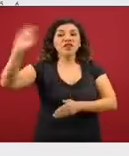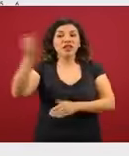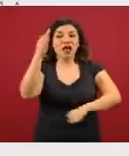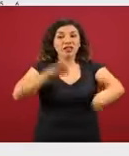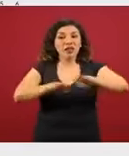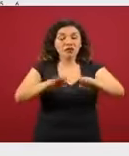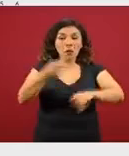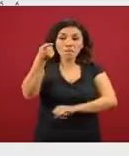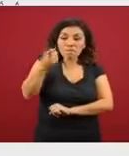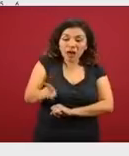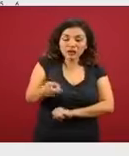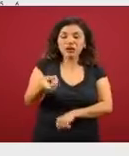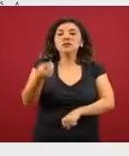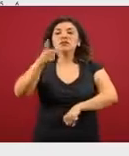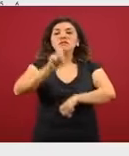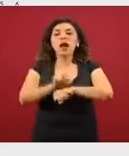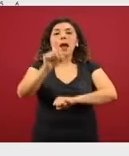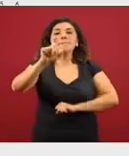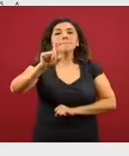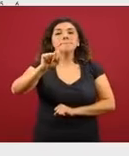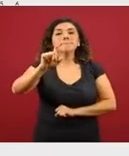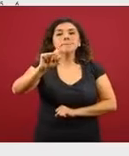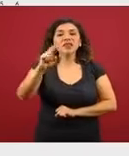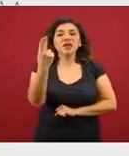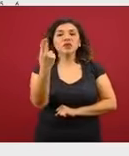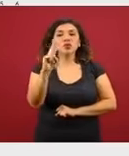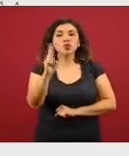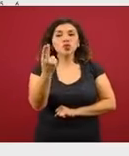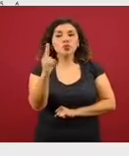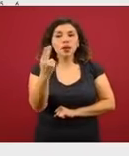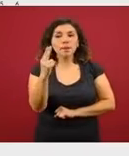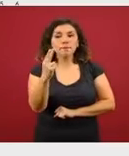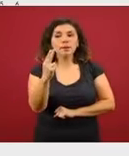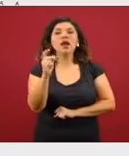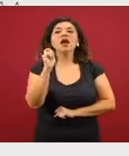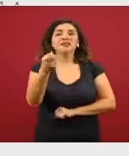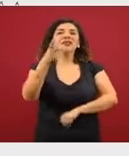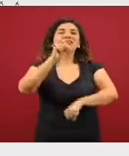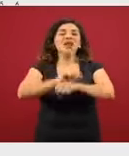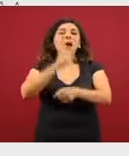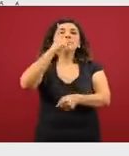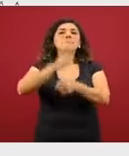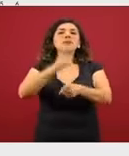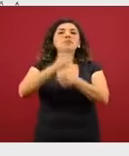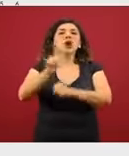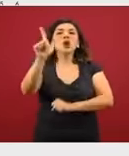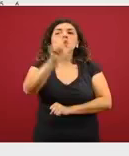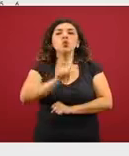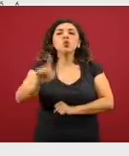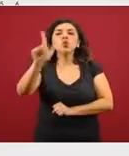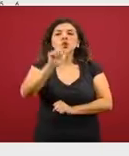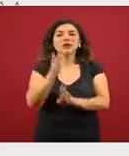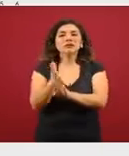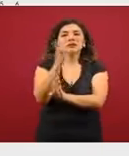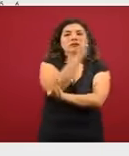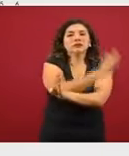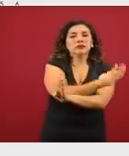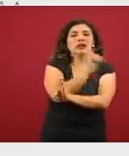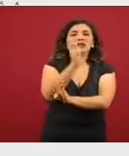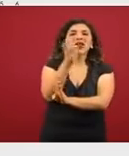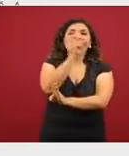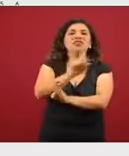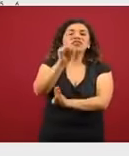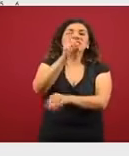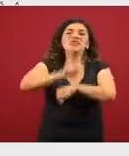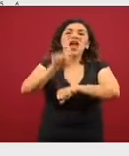el día 20 de noviembre se celebra el primer lunes previo. Esto es el 16